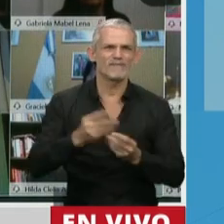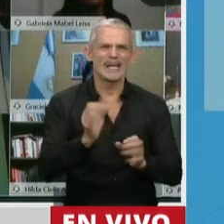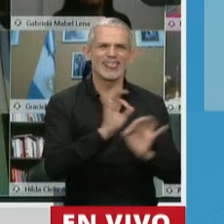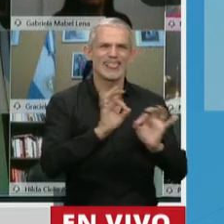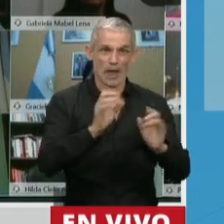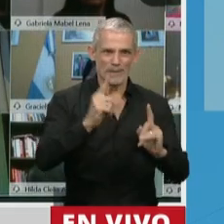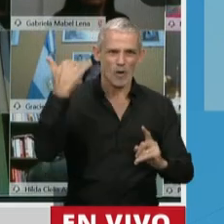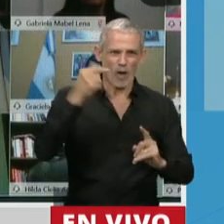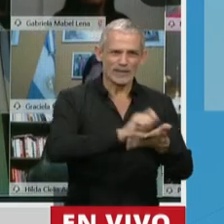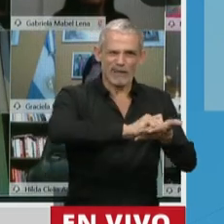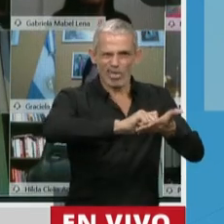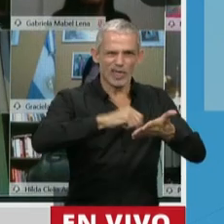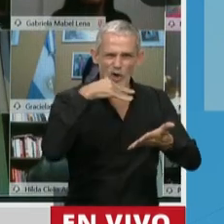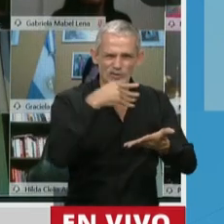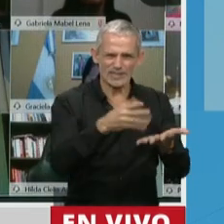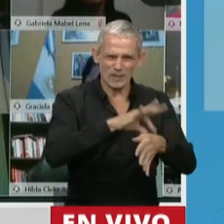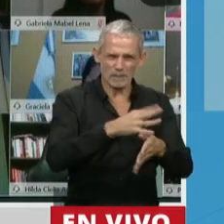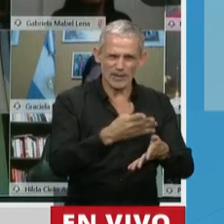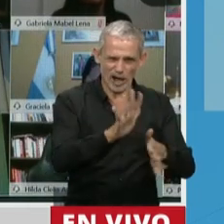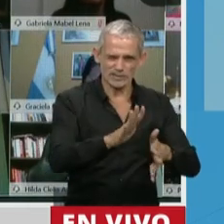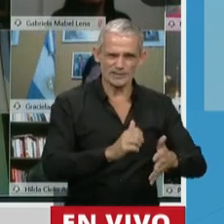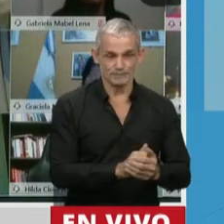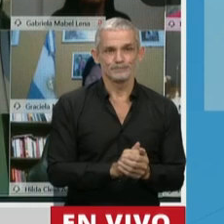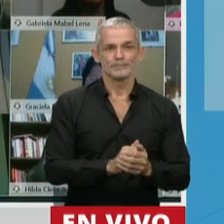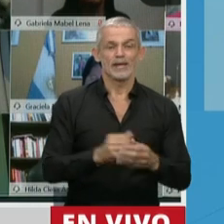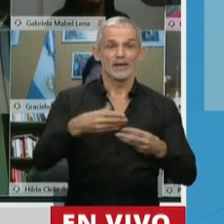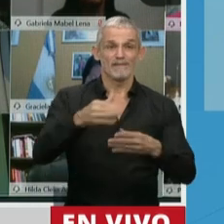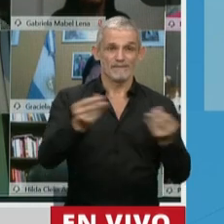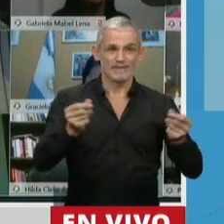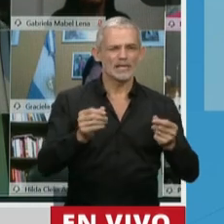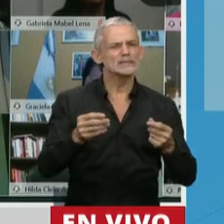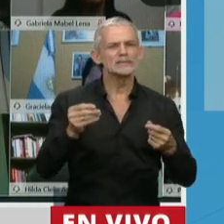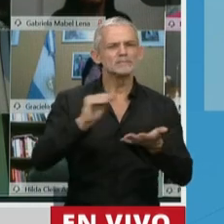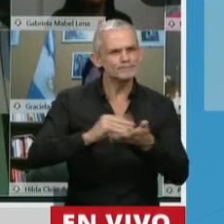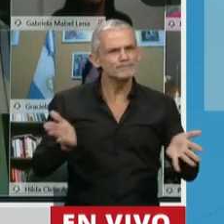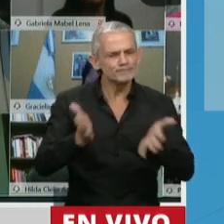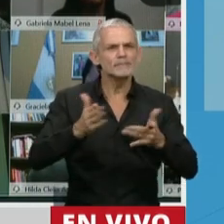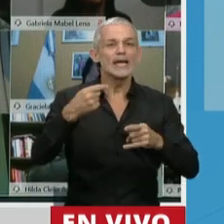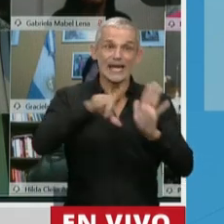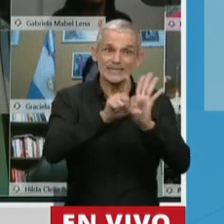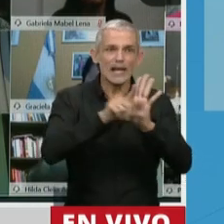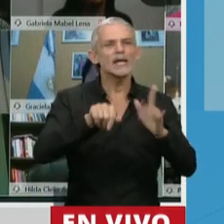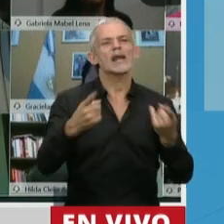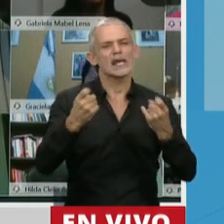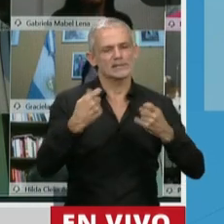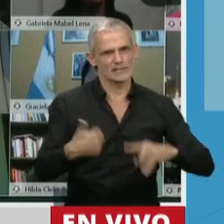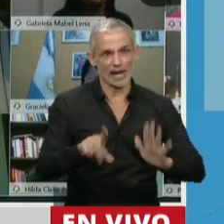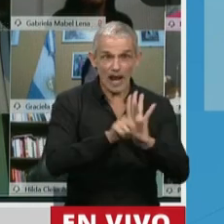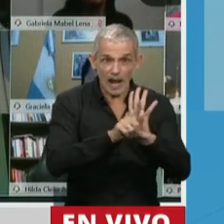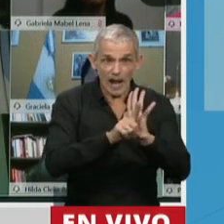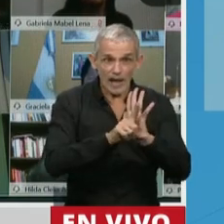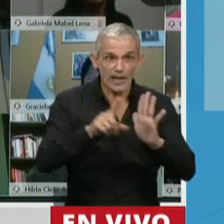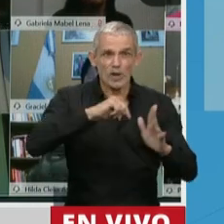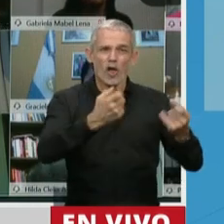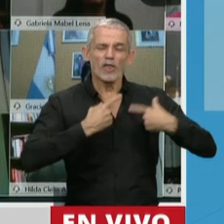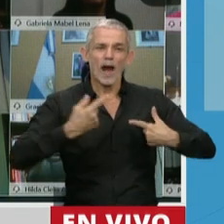cuales hacía mención anteriormente. Para terminar, Presidente, insisto en que es una ley necesaria, es una ley